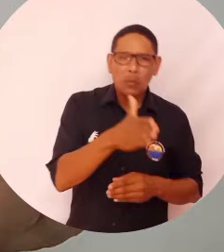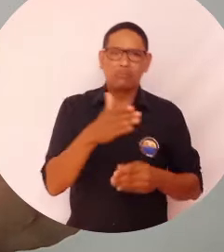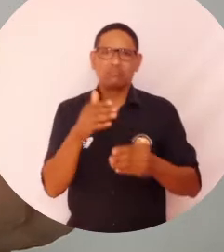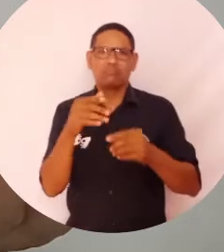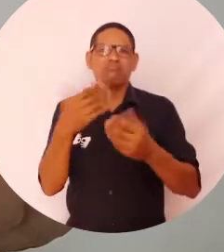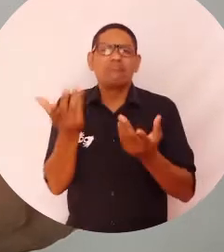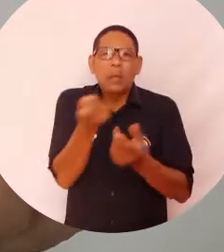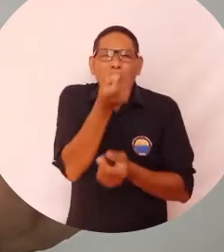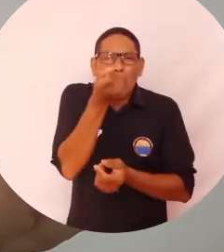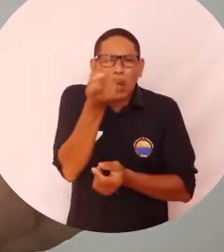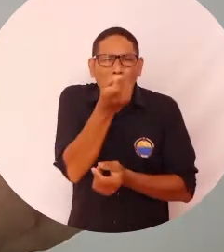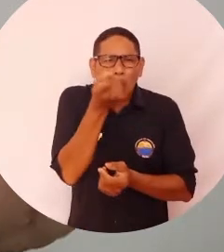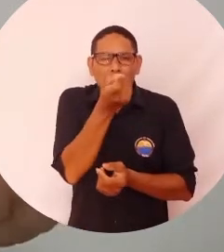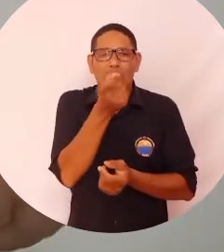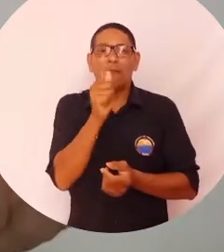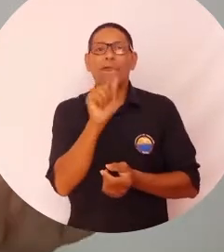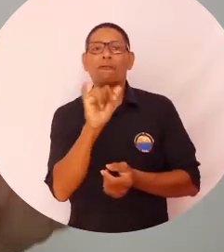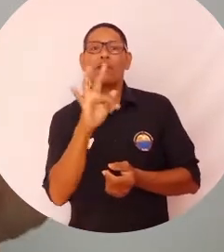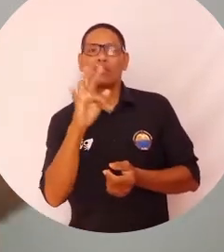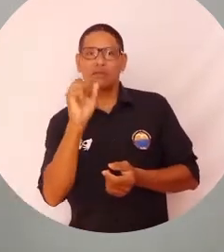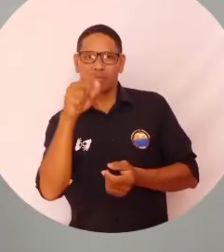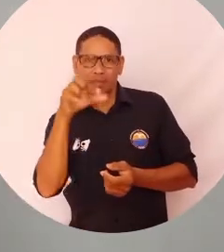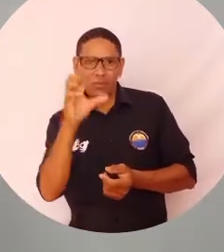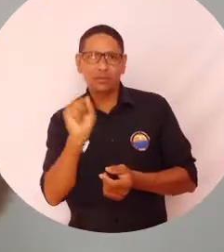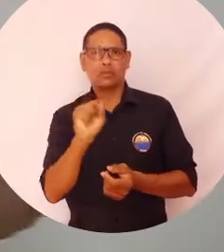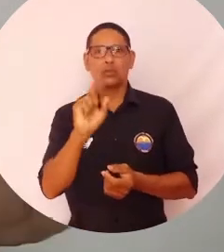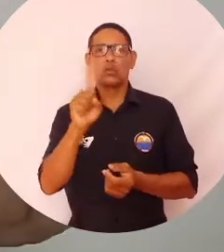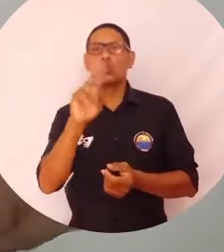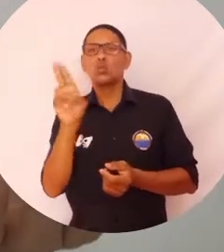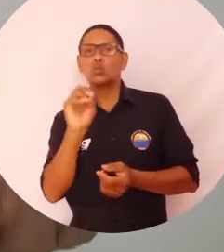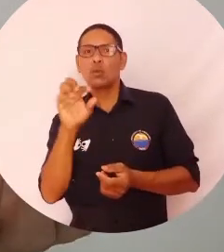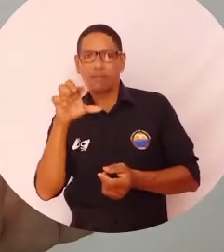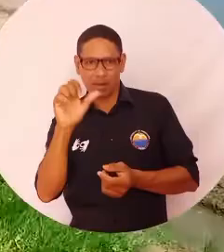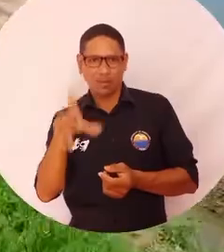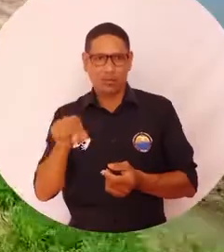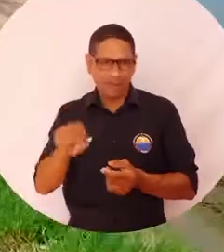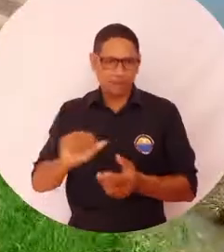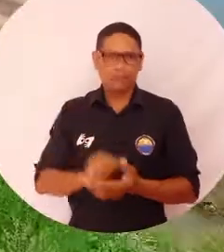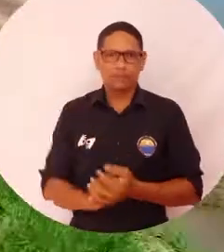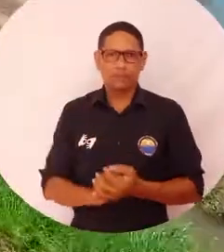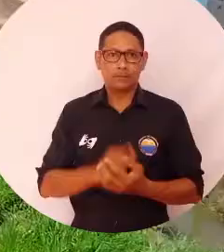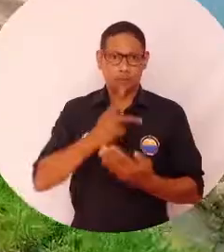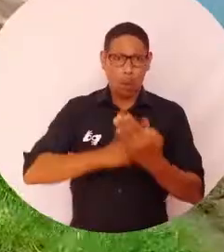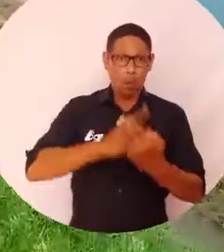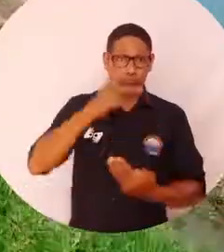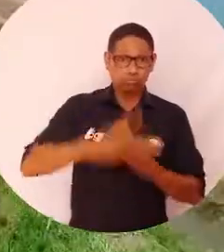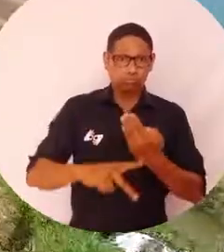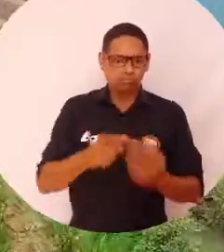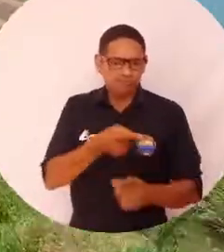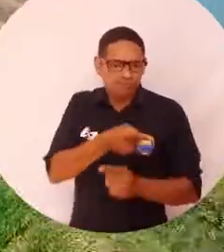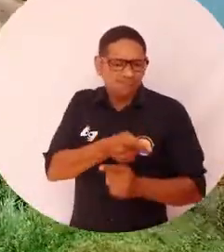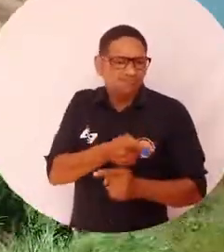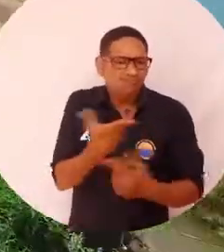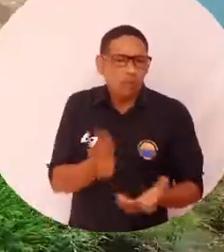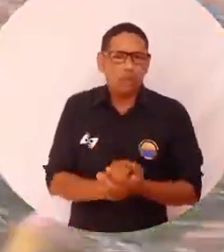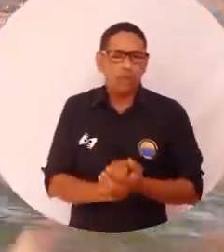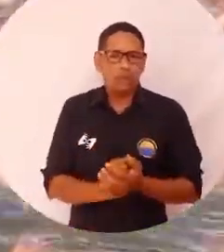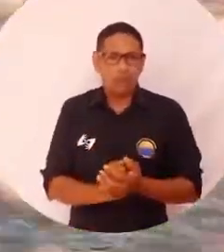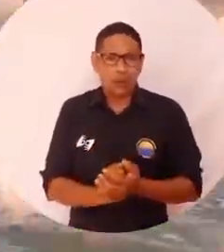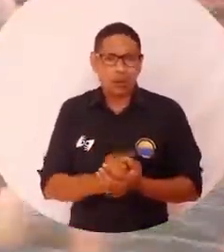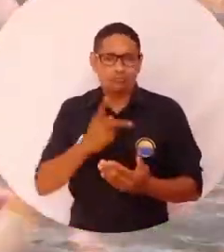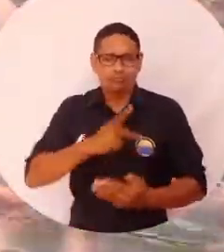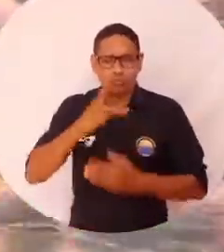básicamente son organismos del plantón natural, fitoplancton y zooplancton. El proyecto es posible gracias al Fondo de Ciencia,